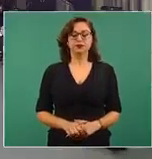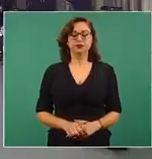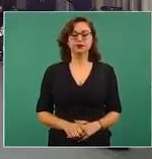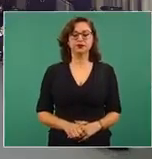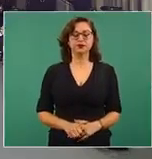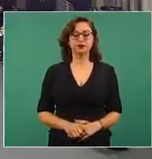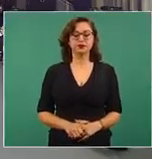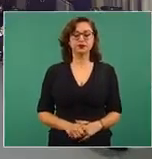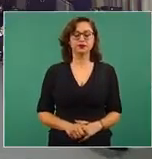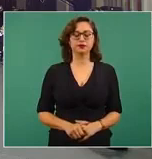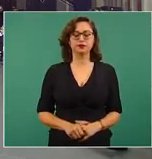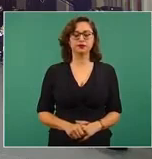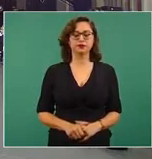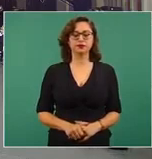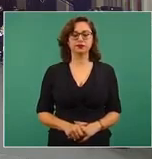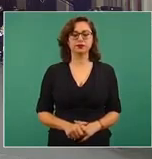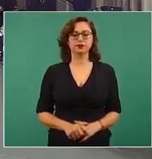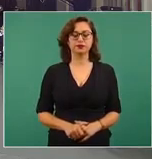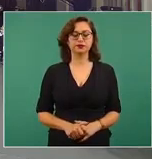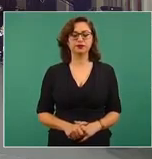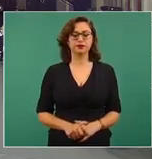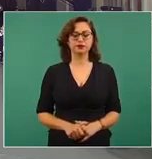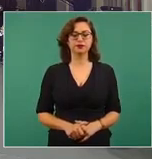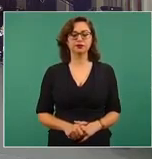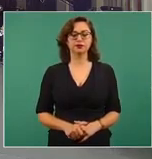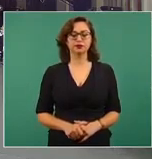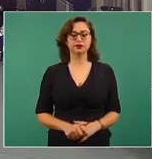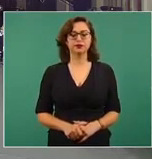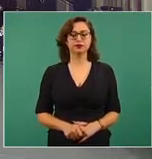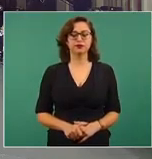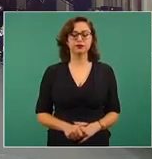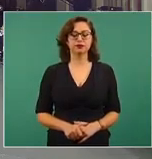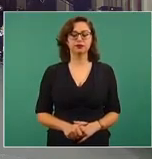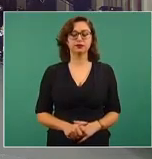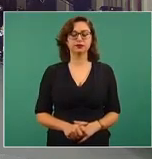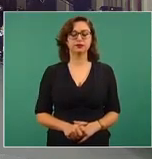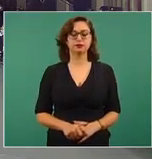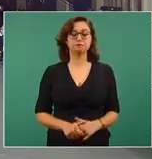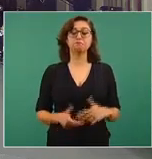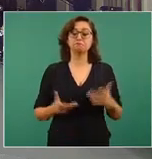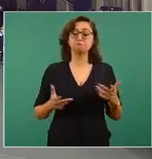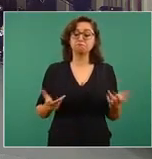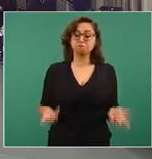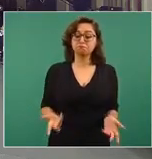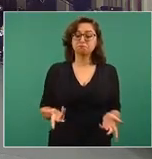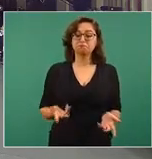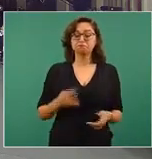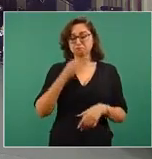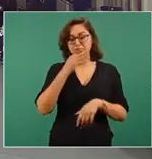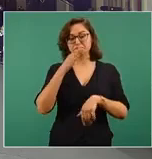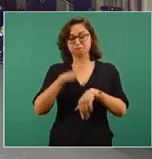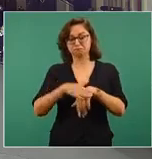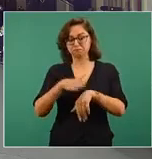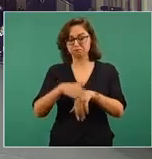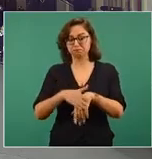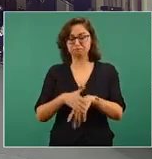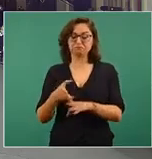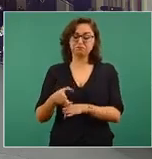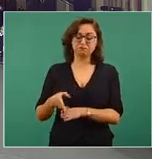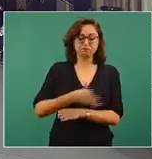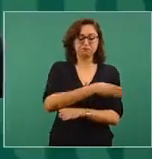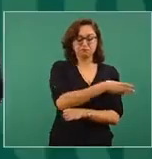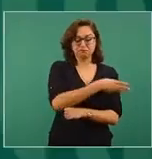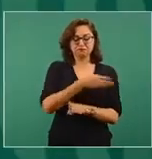Bueno, como corolario, durante el periodo neoliberal, y desde luego